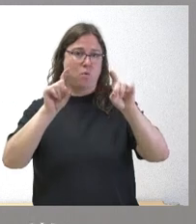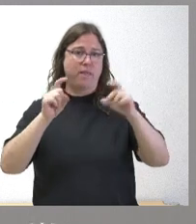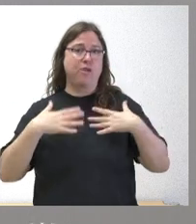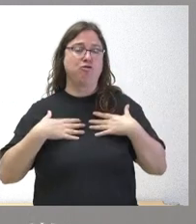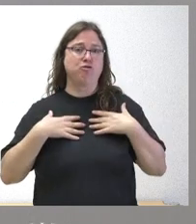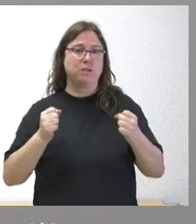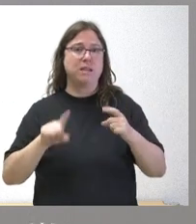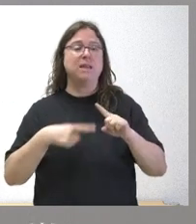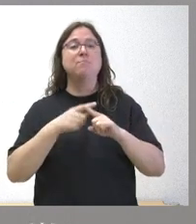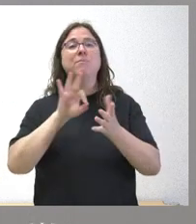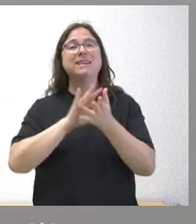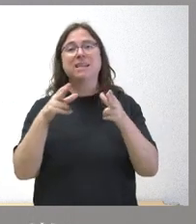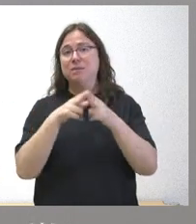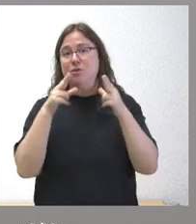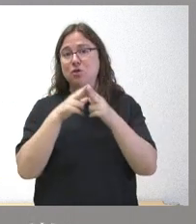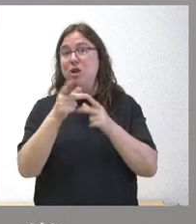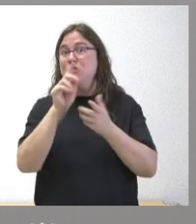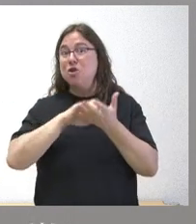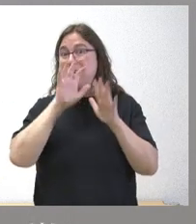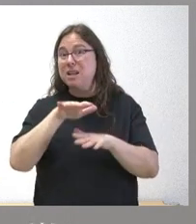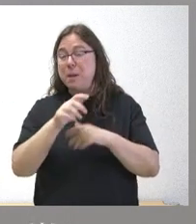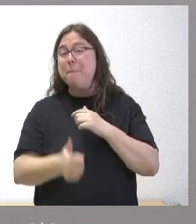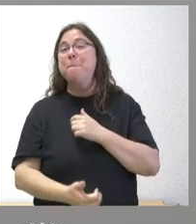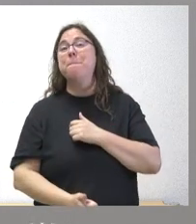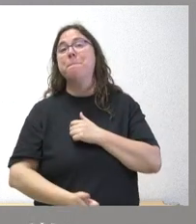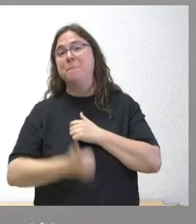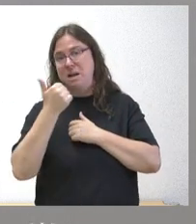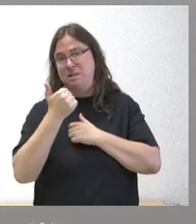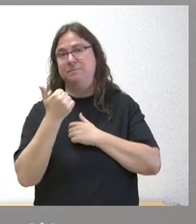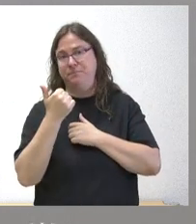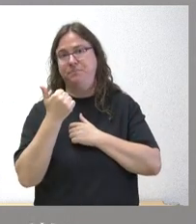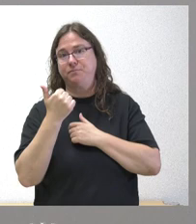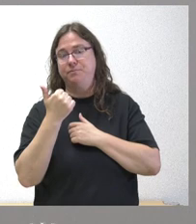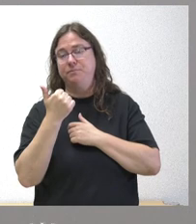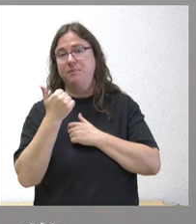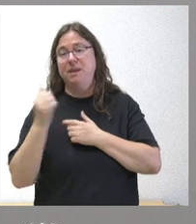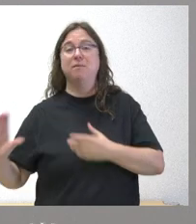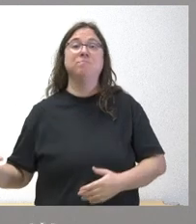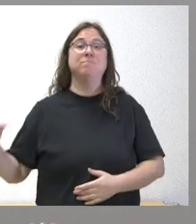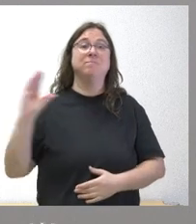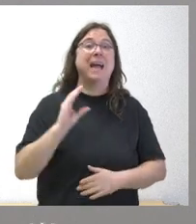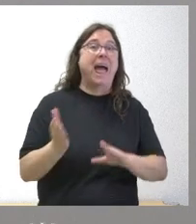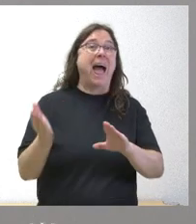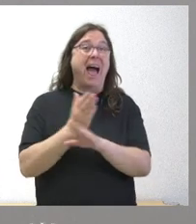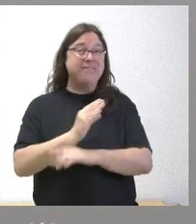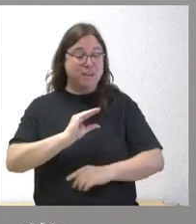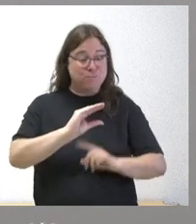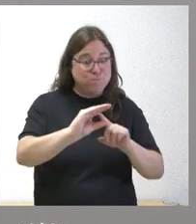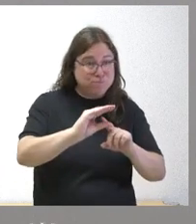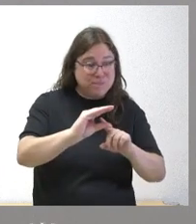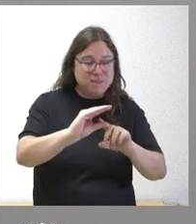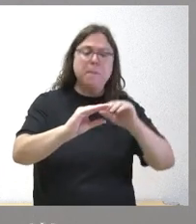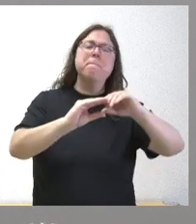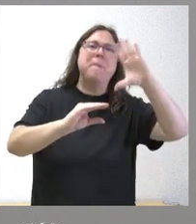y de los servicios sociales es más de lo que recibimos de anticipos a cuenta del sistema de financiación